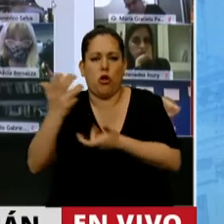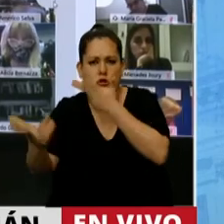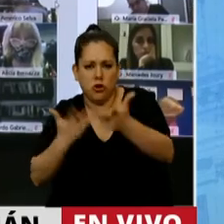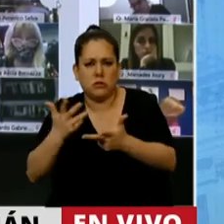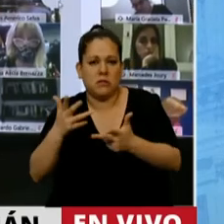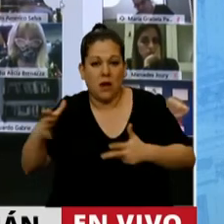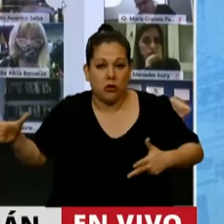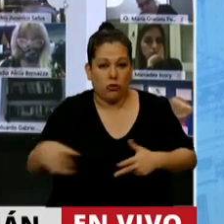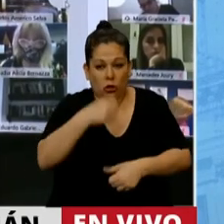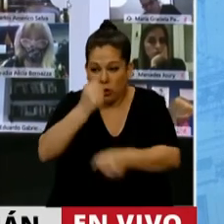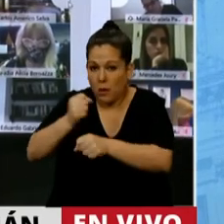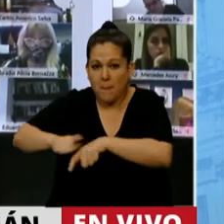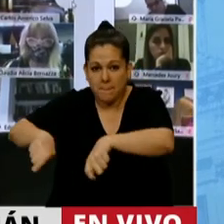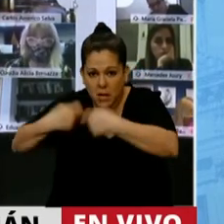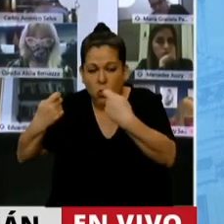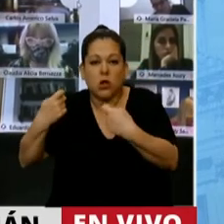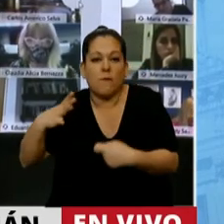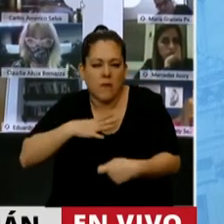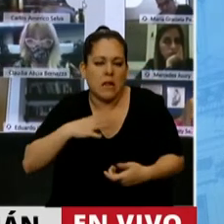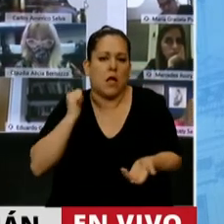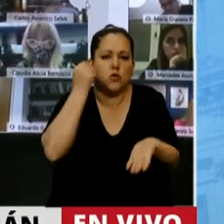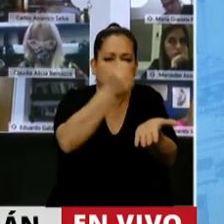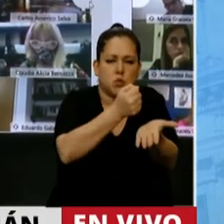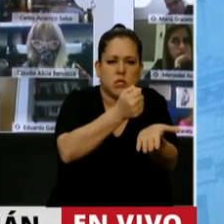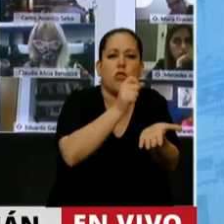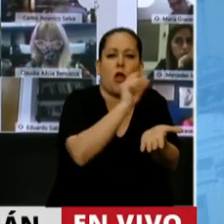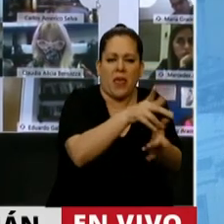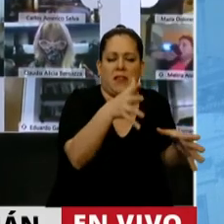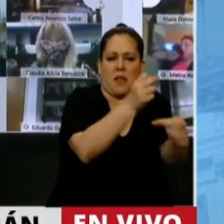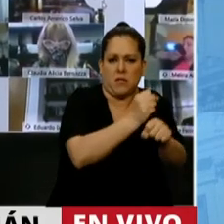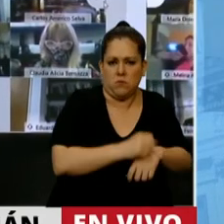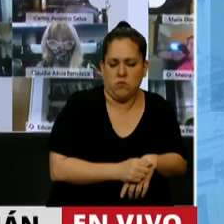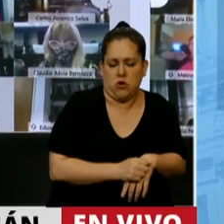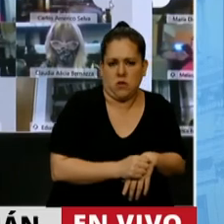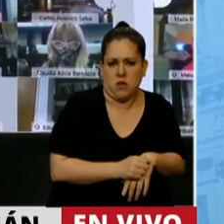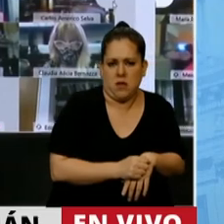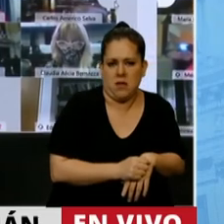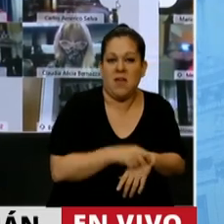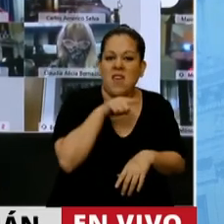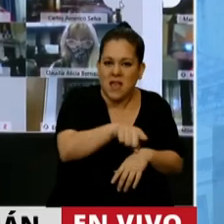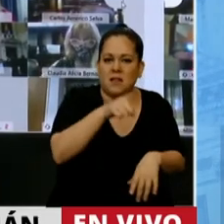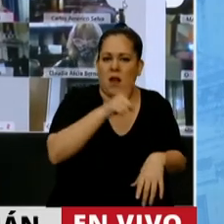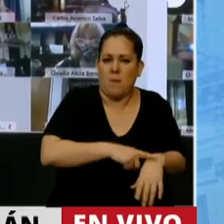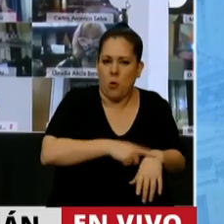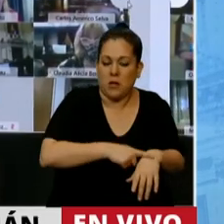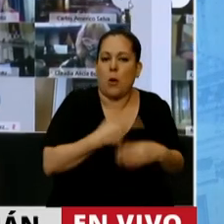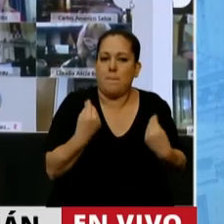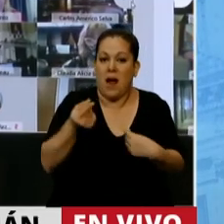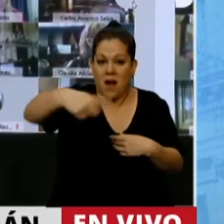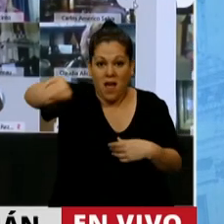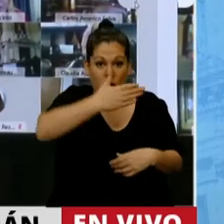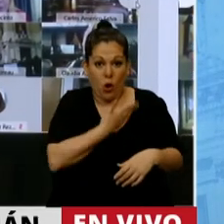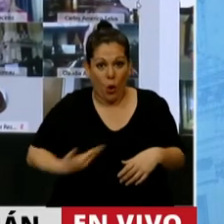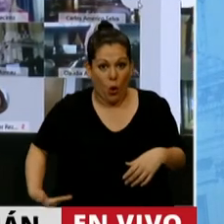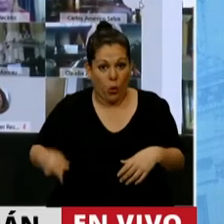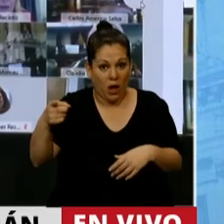que perjudicamos por la falta de subsidio de transporte equitativo en nuestro país. Y era la oportunidad, presidente, para que desde el Gobierno